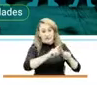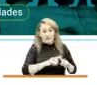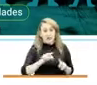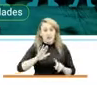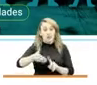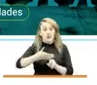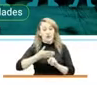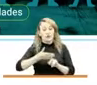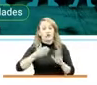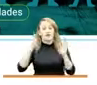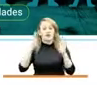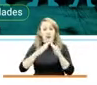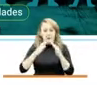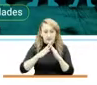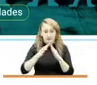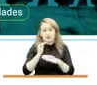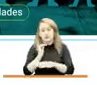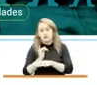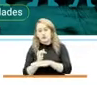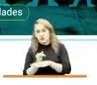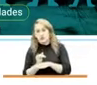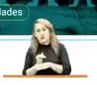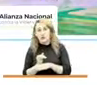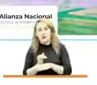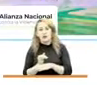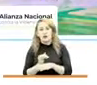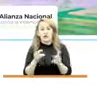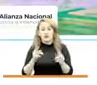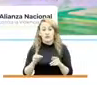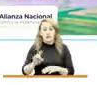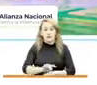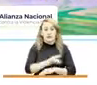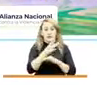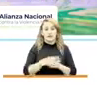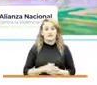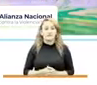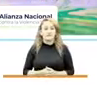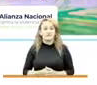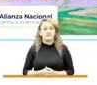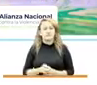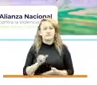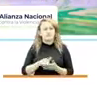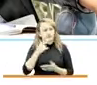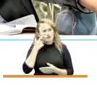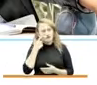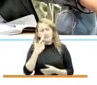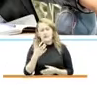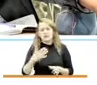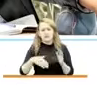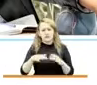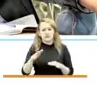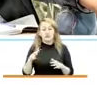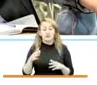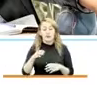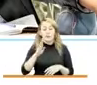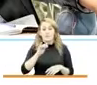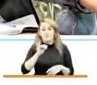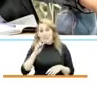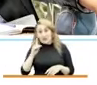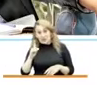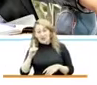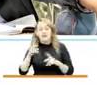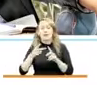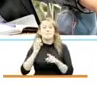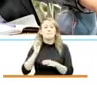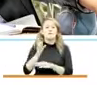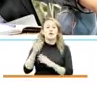van desde la casa, lo institucional hasta lo digital. Y esto ha sido resaltado evidentemente por el BID, por el Banco Mundial